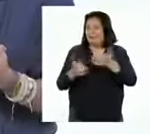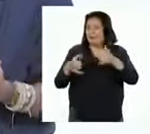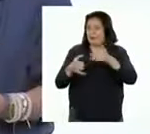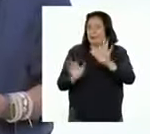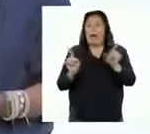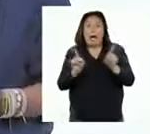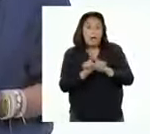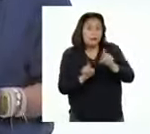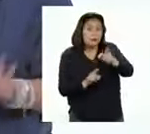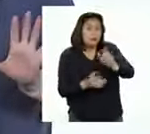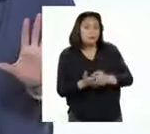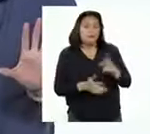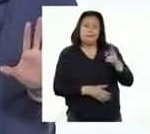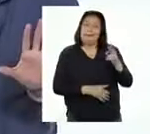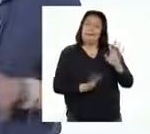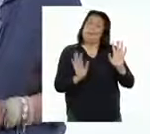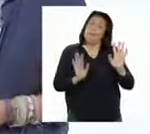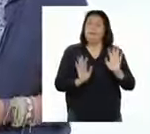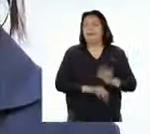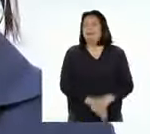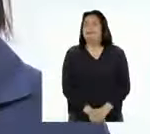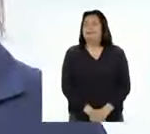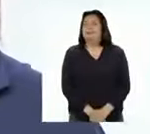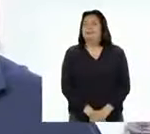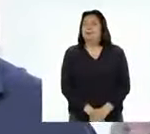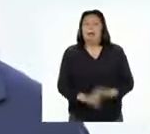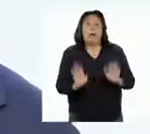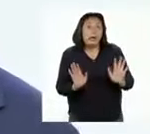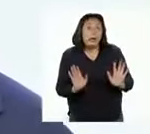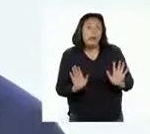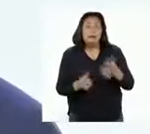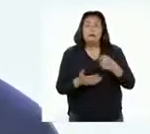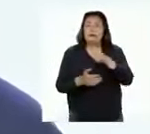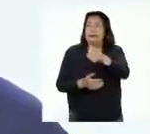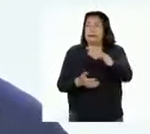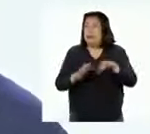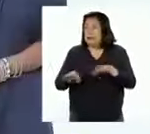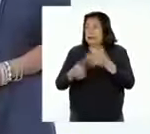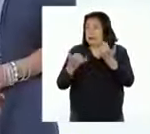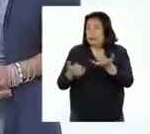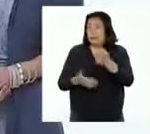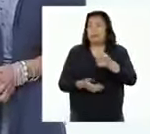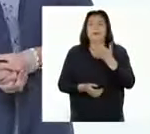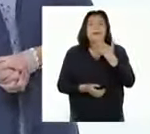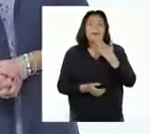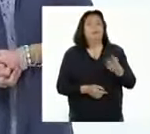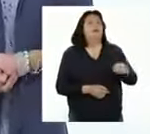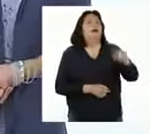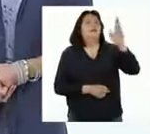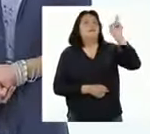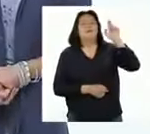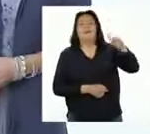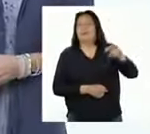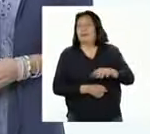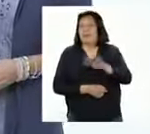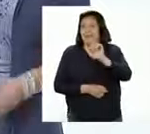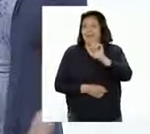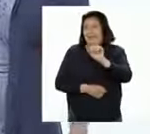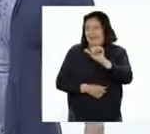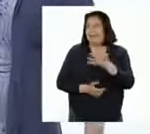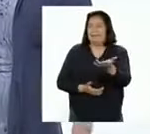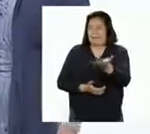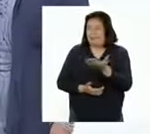el juego. Y también unas tijeras por si acaso. Y para realizar este reto, el día de hoy nos acompañará nuestra profesora Aleni.